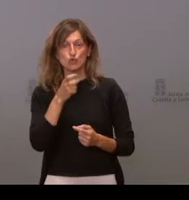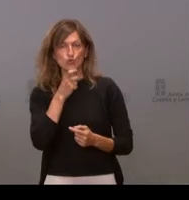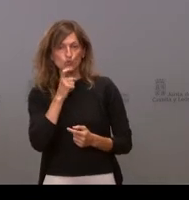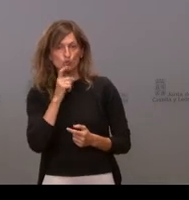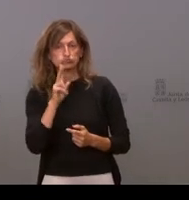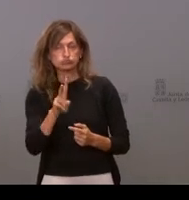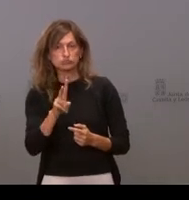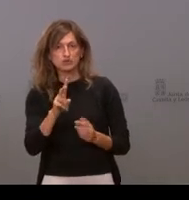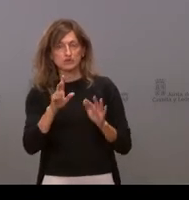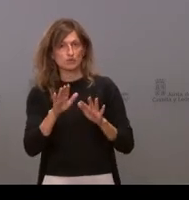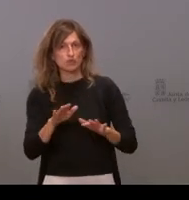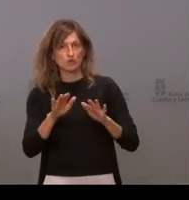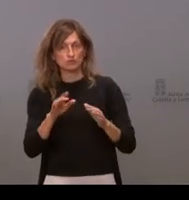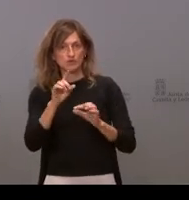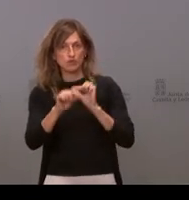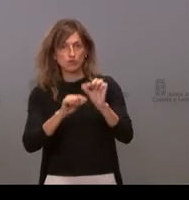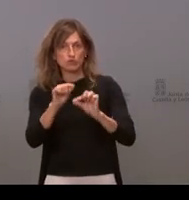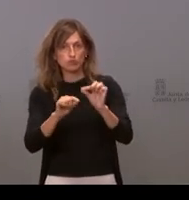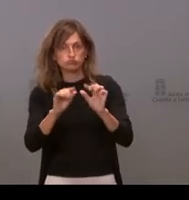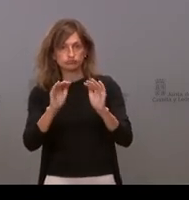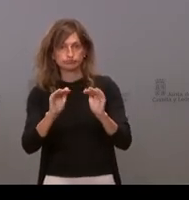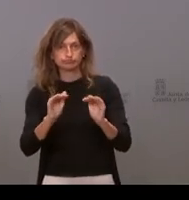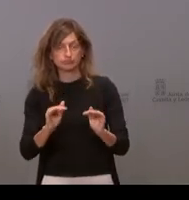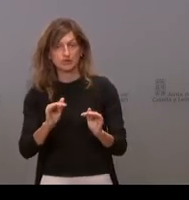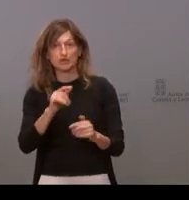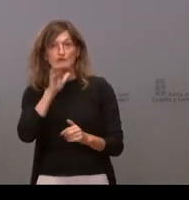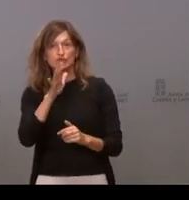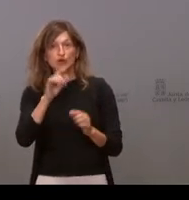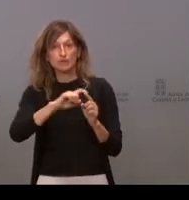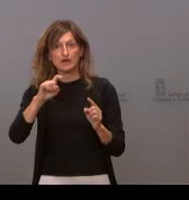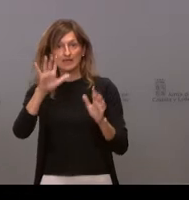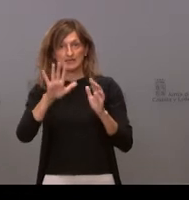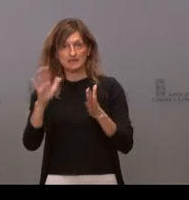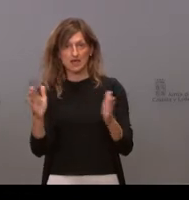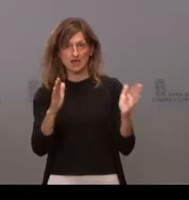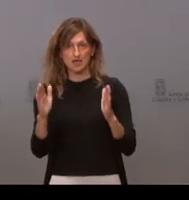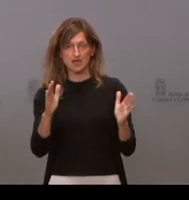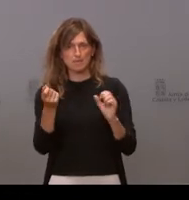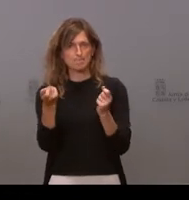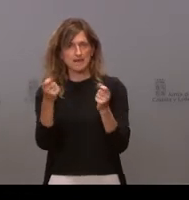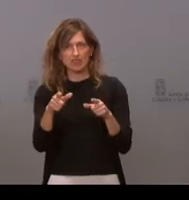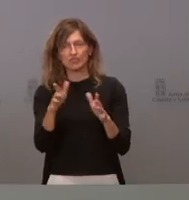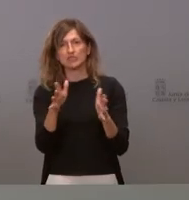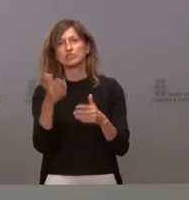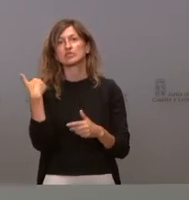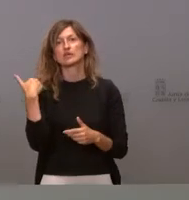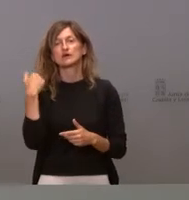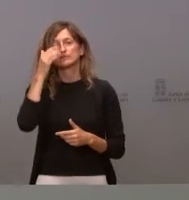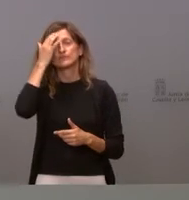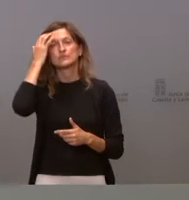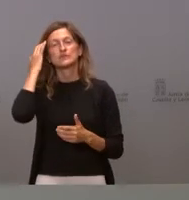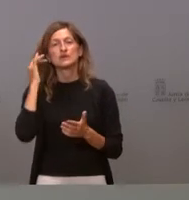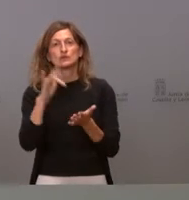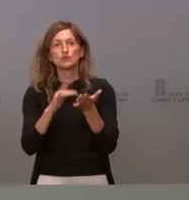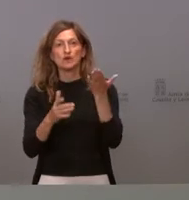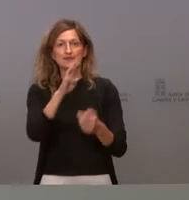una ralentización de contagios. La manera de crecer en esta quinta ola fue muy similar a la que hemos tenido en